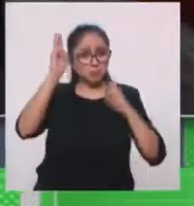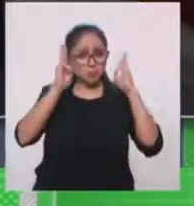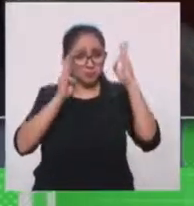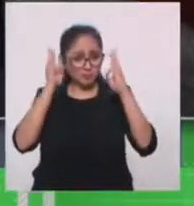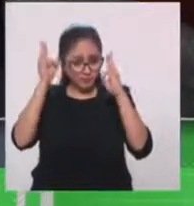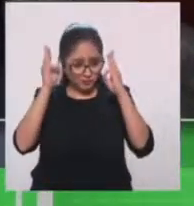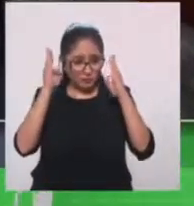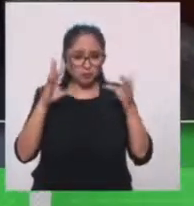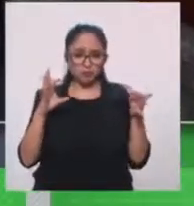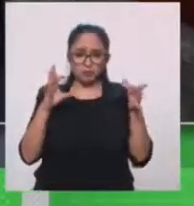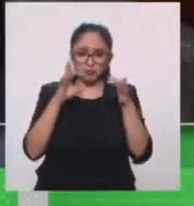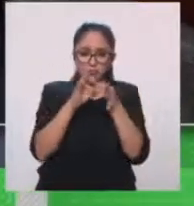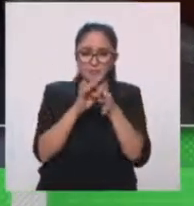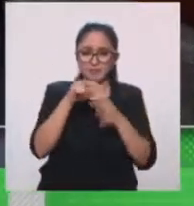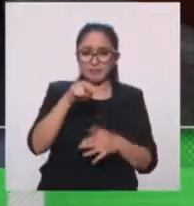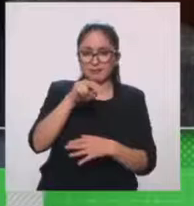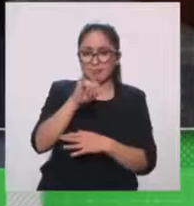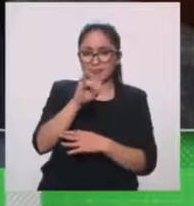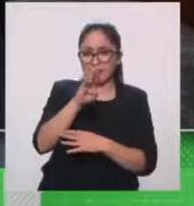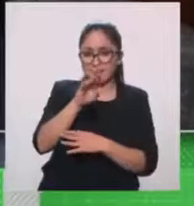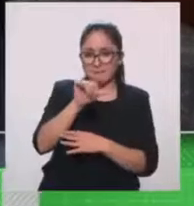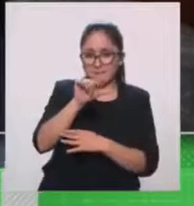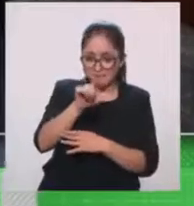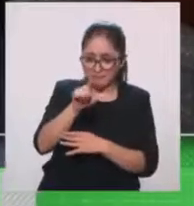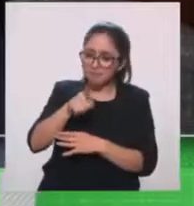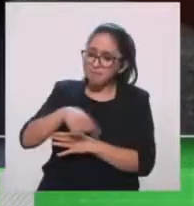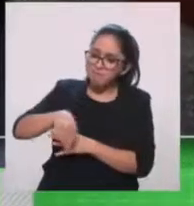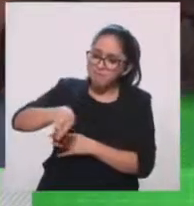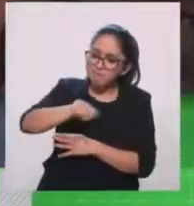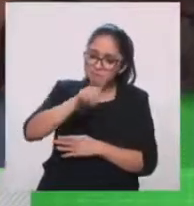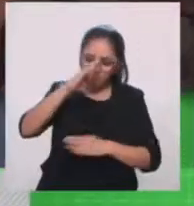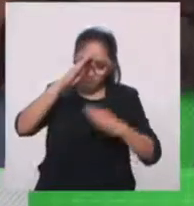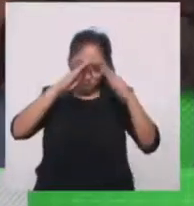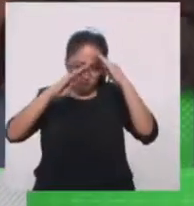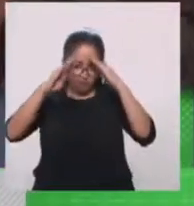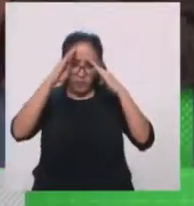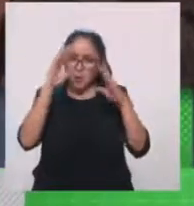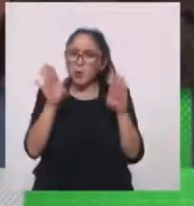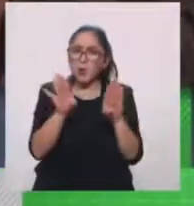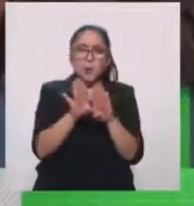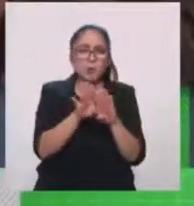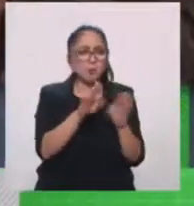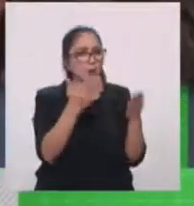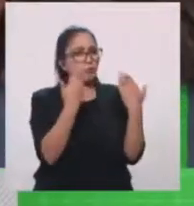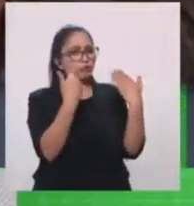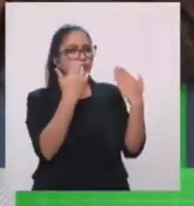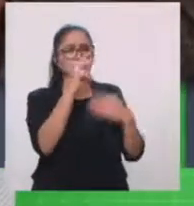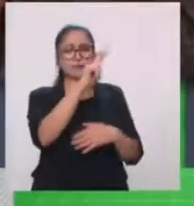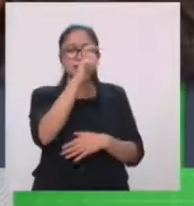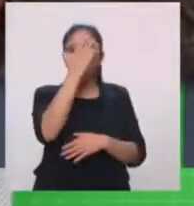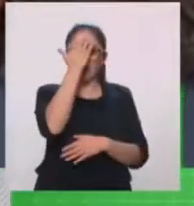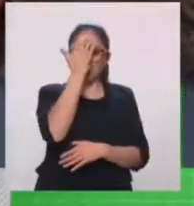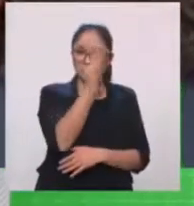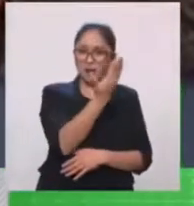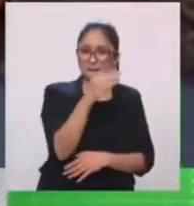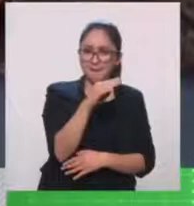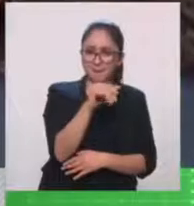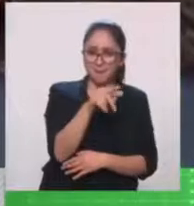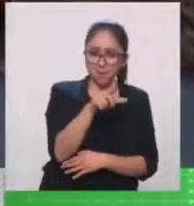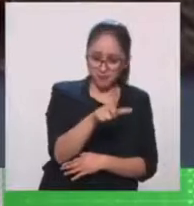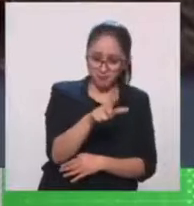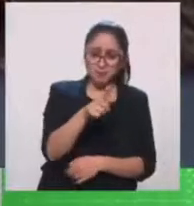involucrados en un amplio y complejo homenaje a Manuel Felguerés y una de las cosas que nos enseñó la pandemia